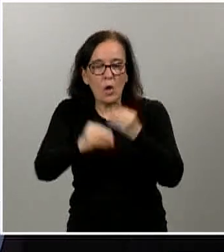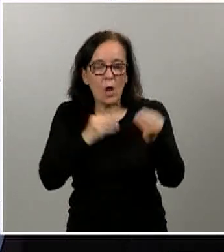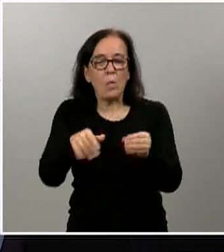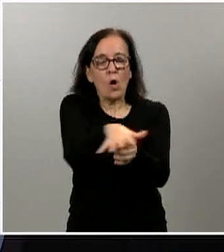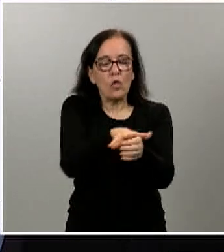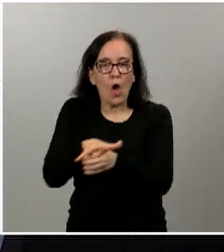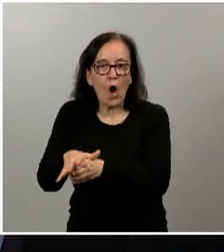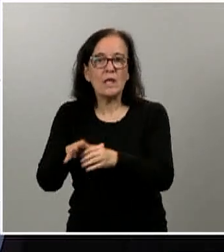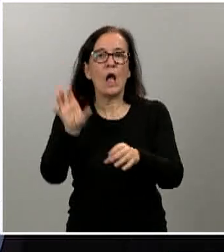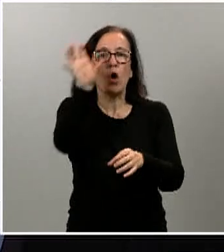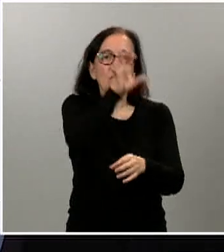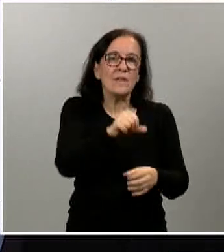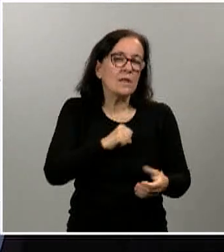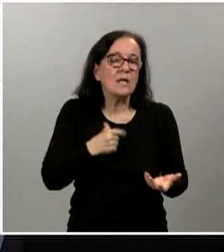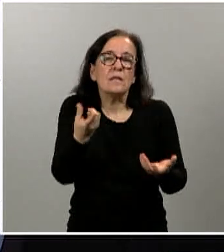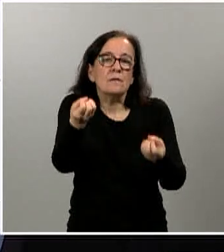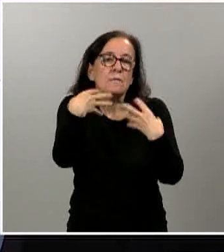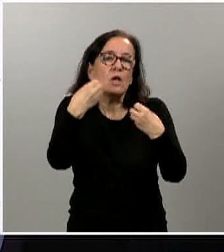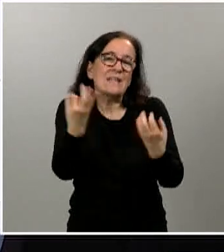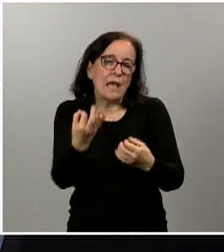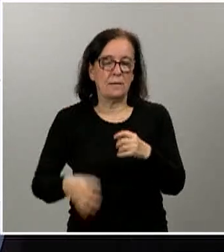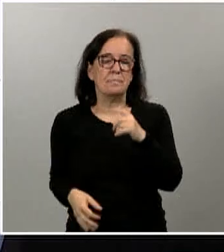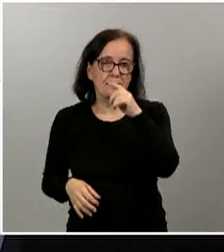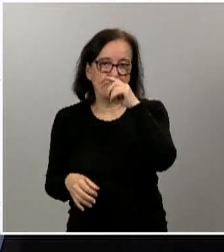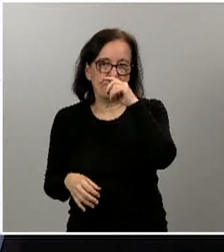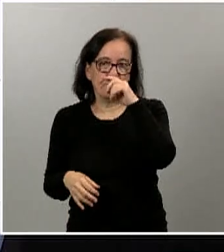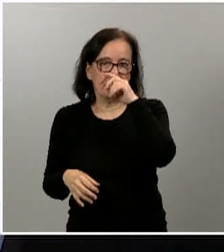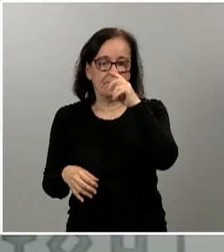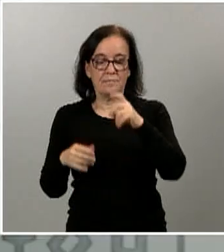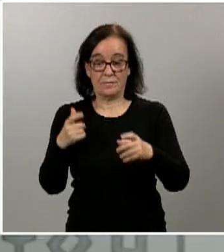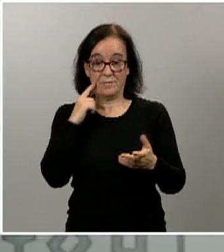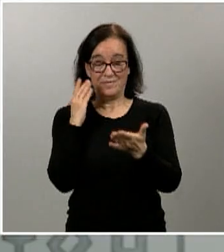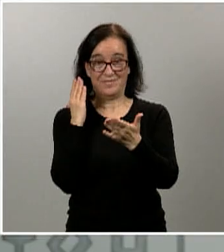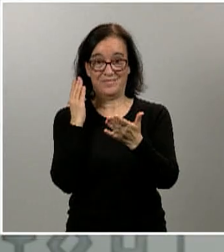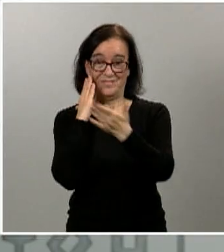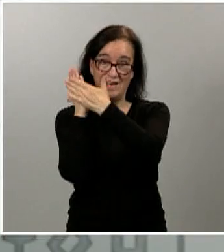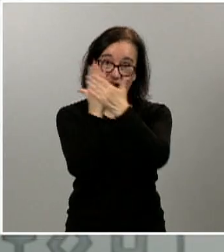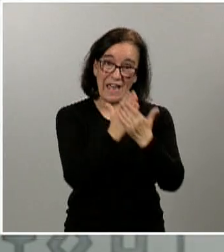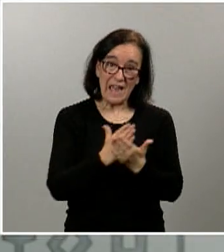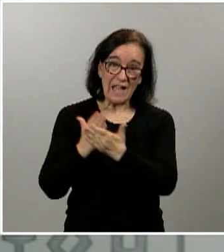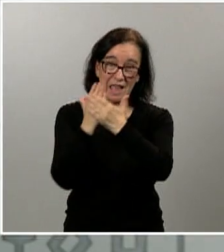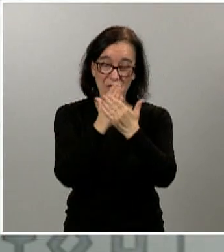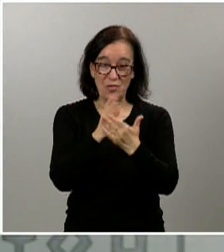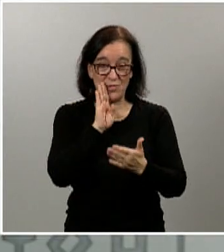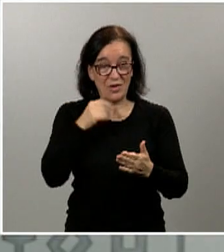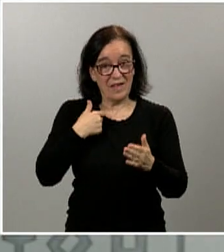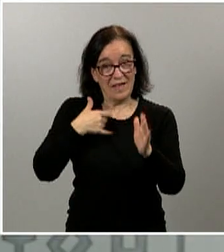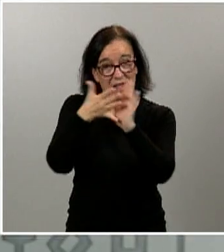autónomas? ¿Qué nos puede decir? Sí, bueno, pues el estudio de seroprevalencia, como ya venimos contando estos días,